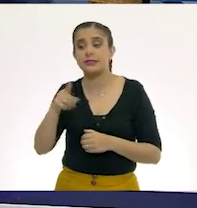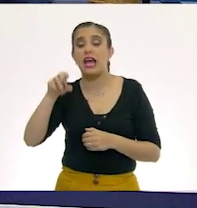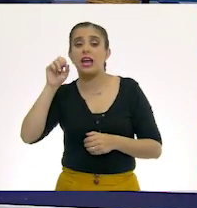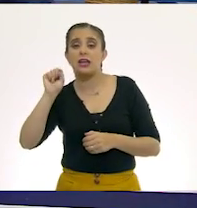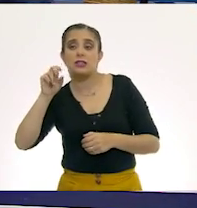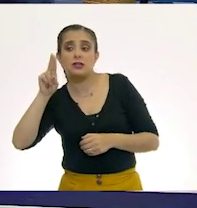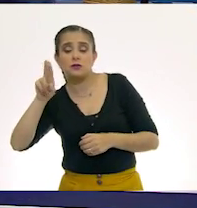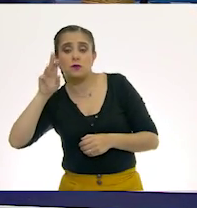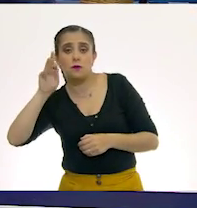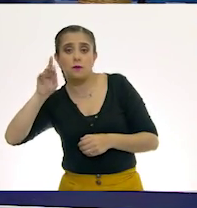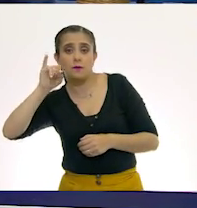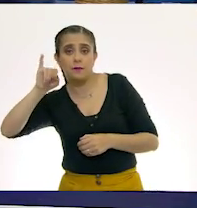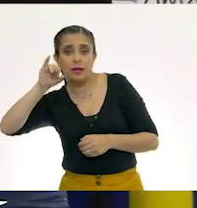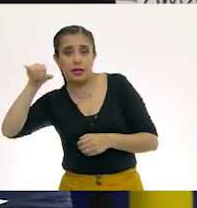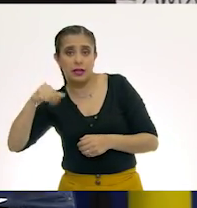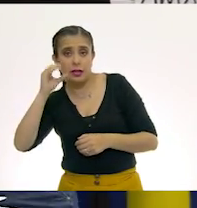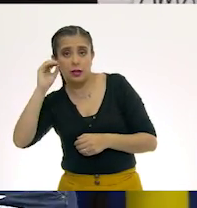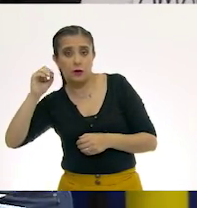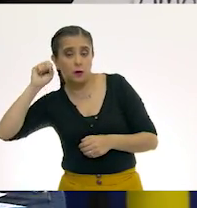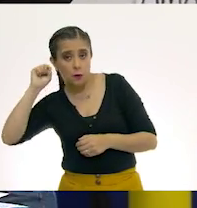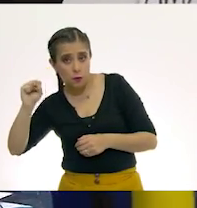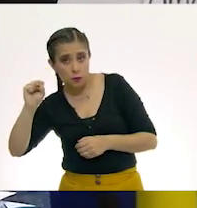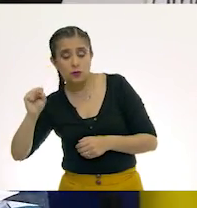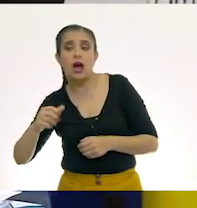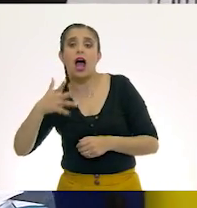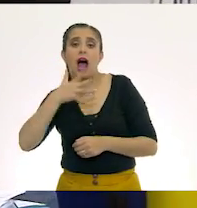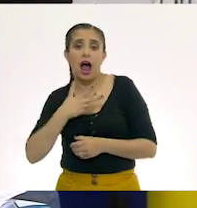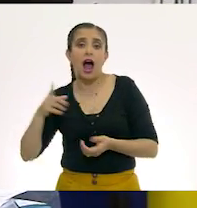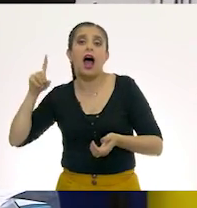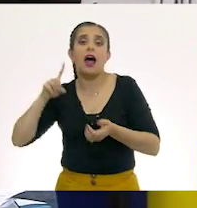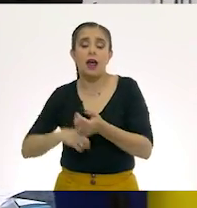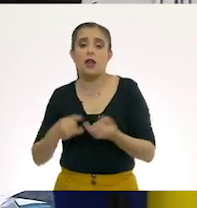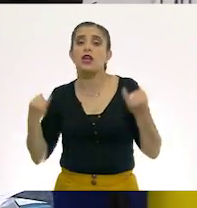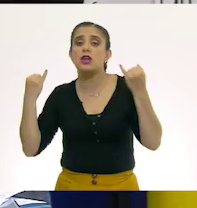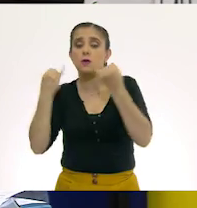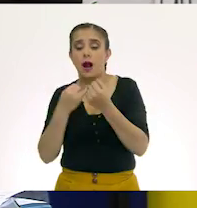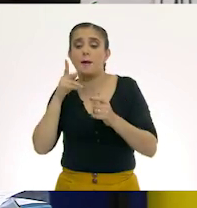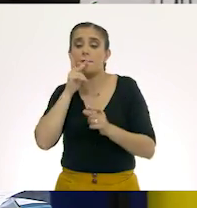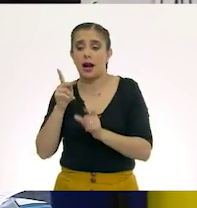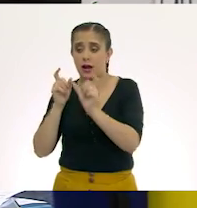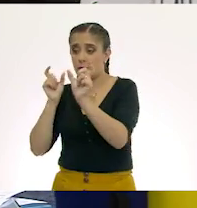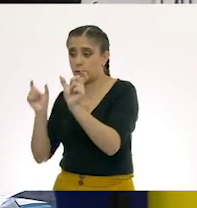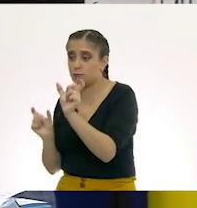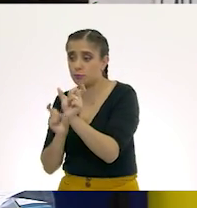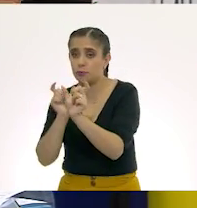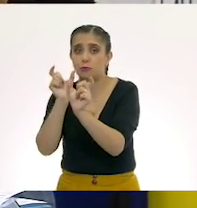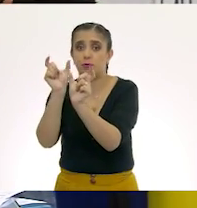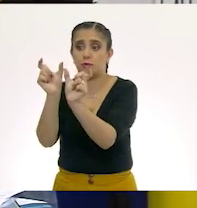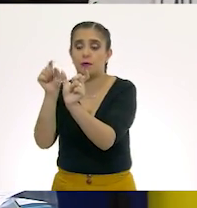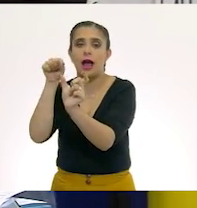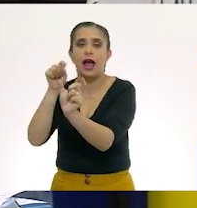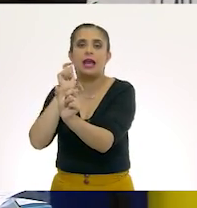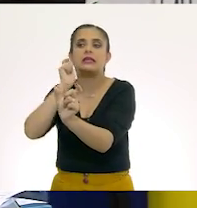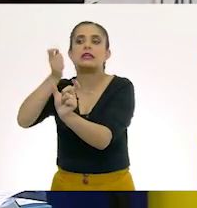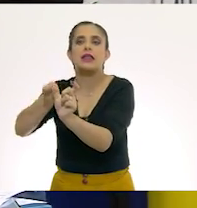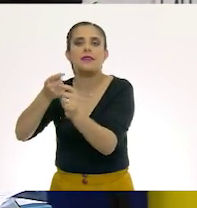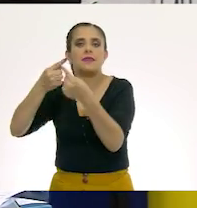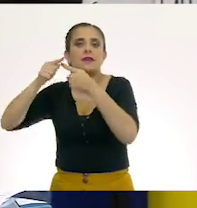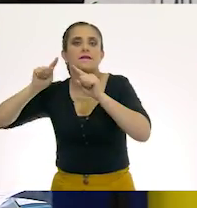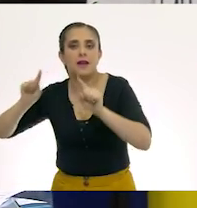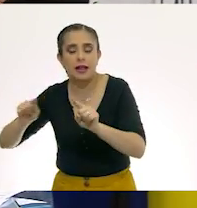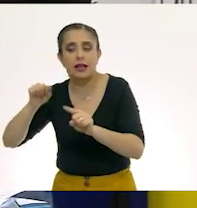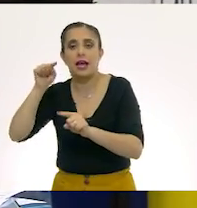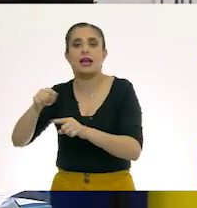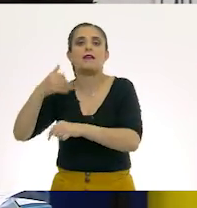sufijos, ya no los vamos a repetir, también le cambian el significado a las palabras, forman parte de las familias